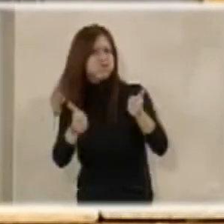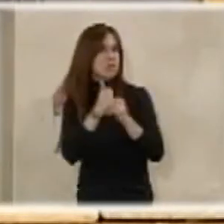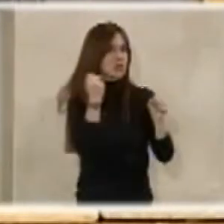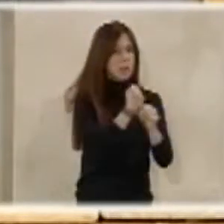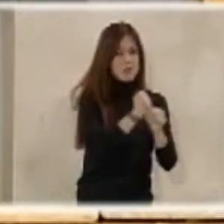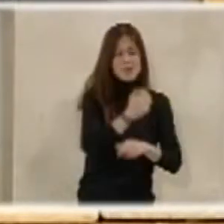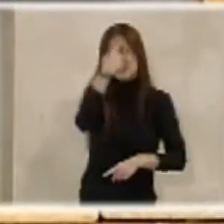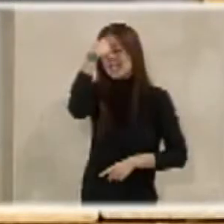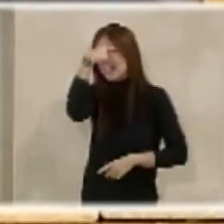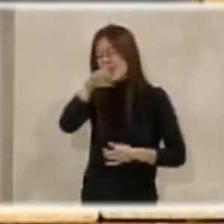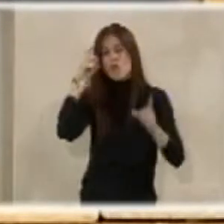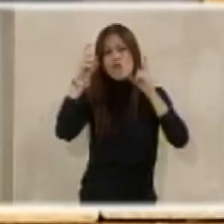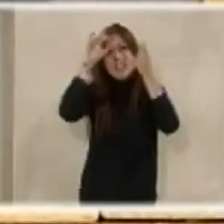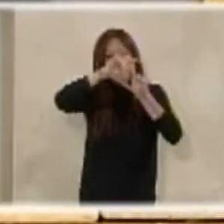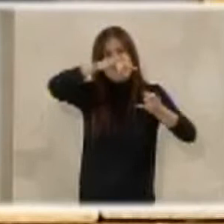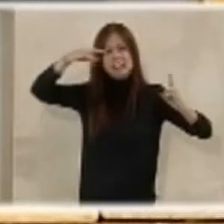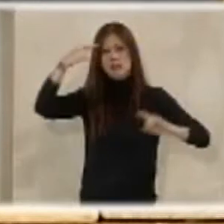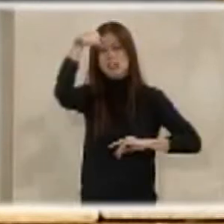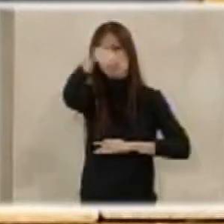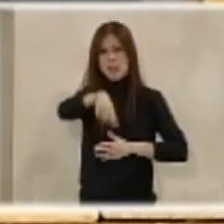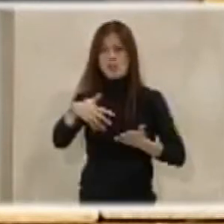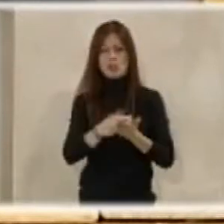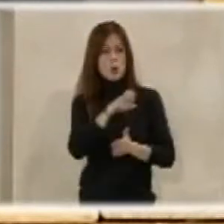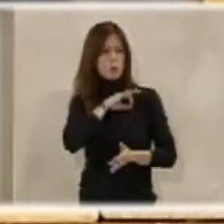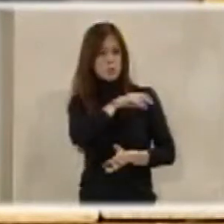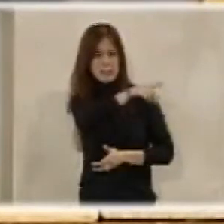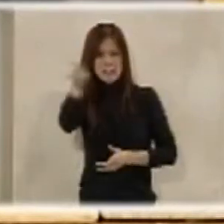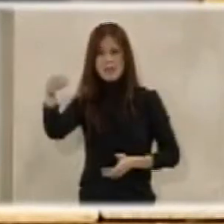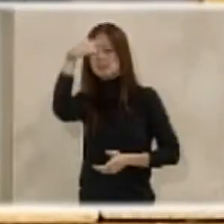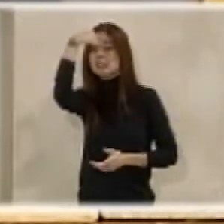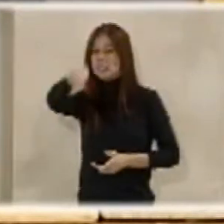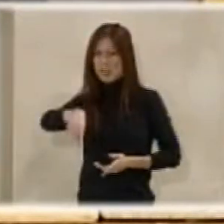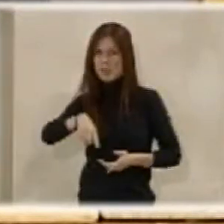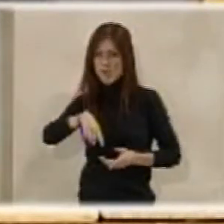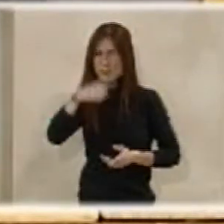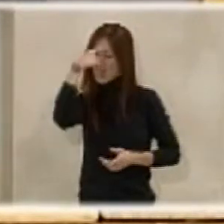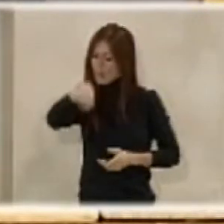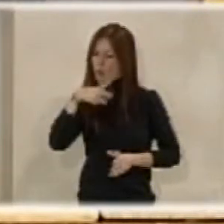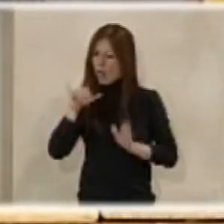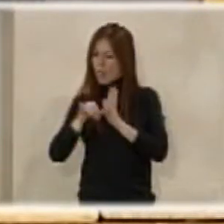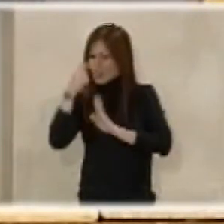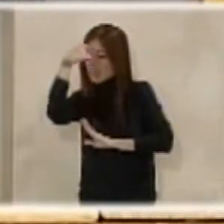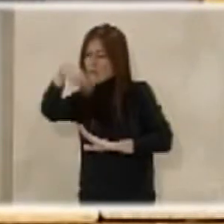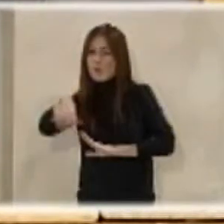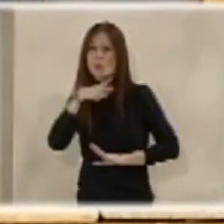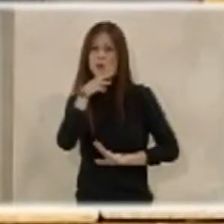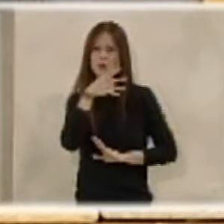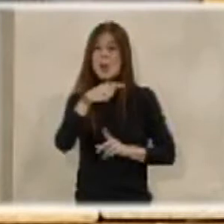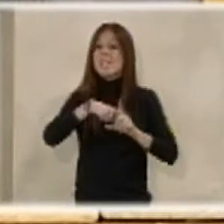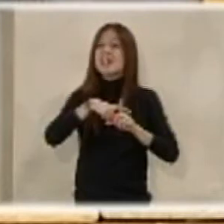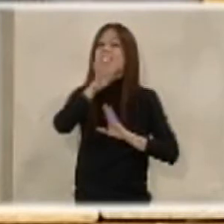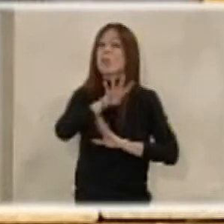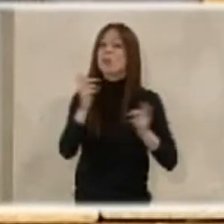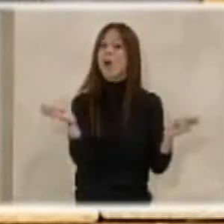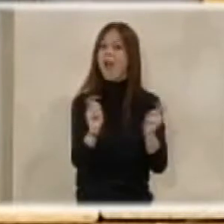Sabremos el sobreesfuerzo que están haciendo todos ustedes, lo sabemos de primera mano, por estar en un nivel 4